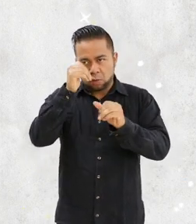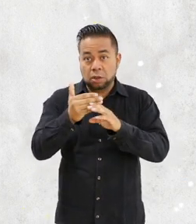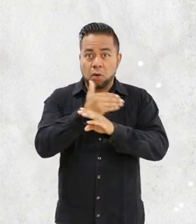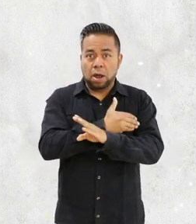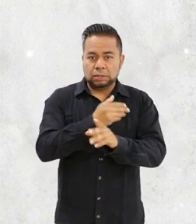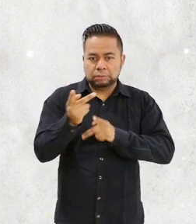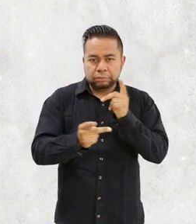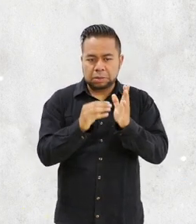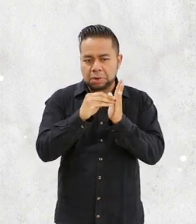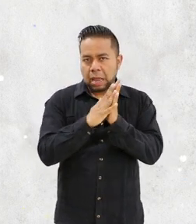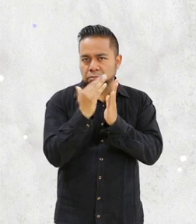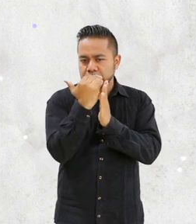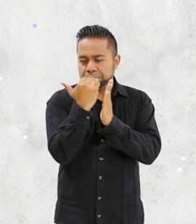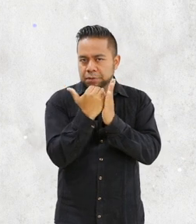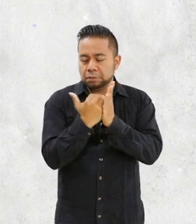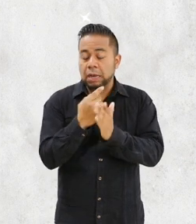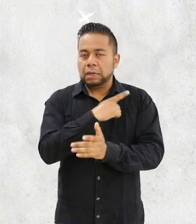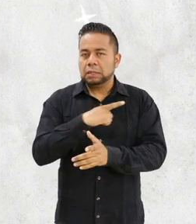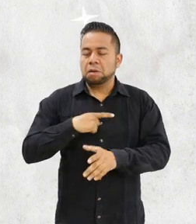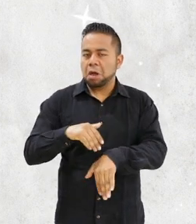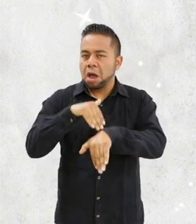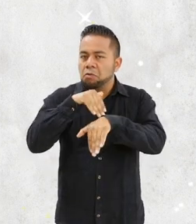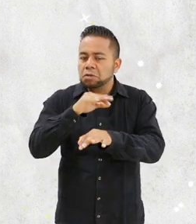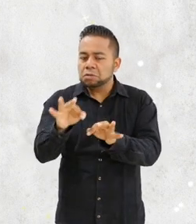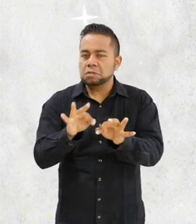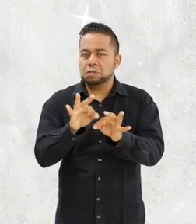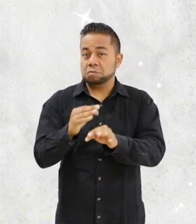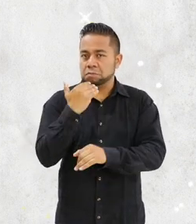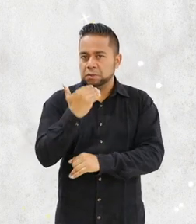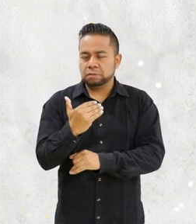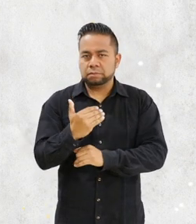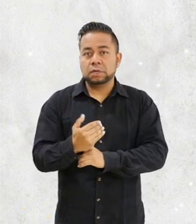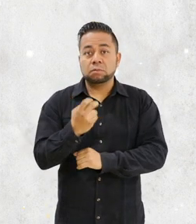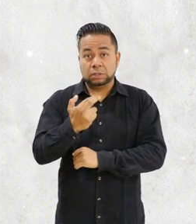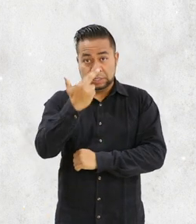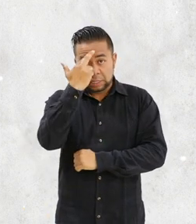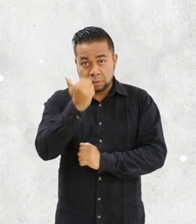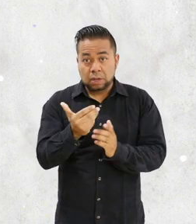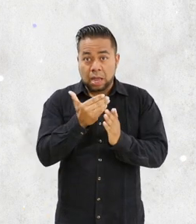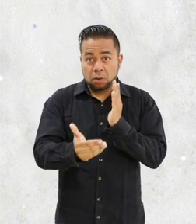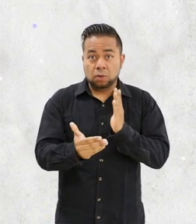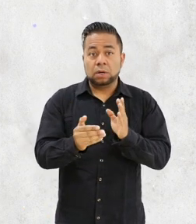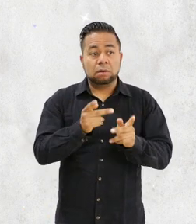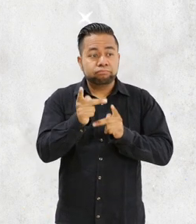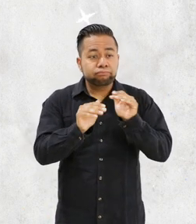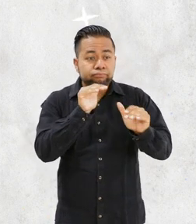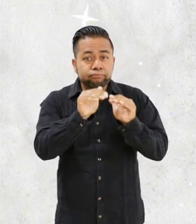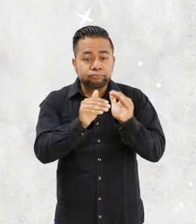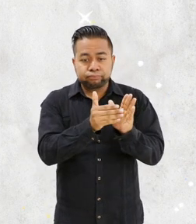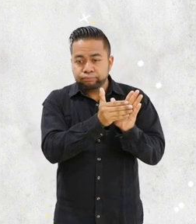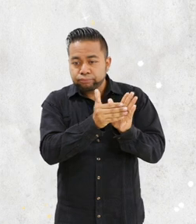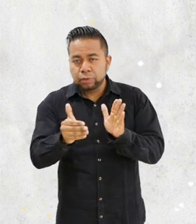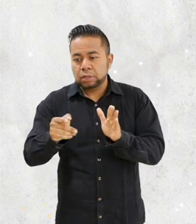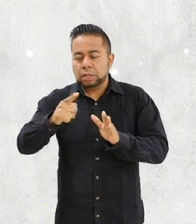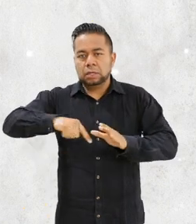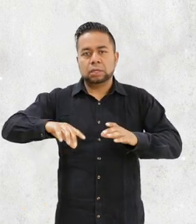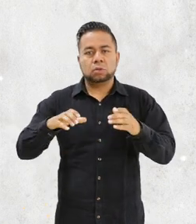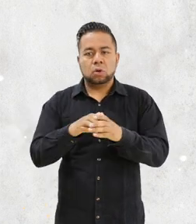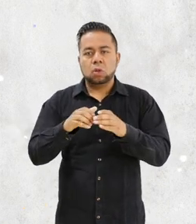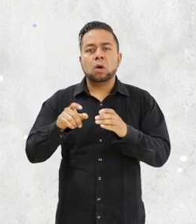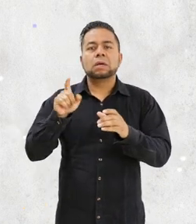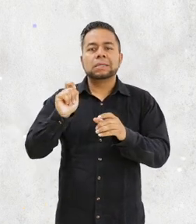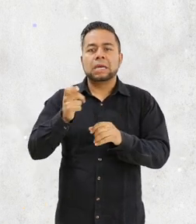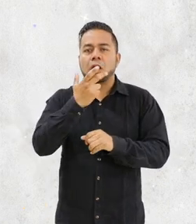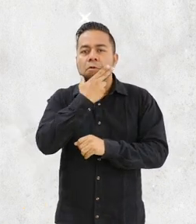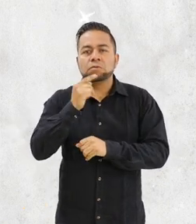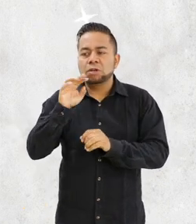suscritos en la etapa consultiva se cumplen en tiempo y forma, por lo que durante la etapa consultiva, las comunidades nombraron